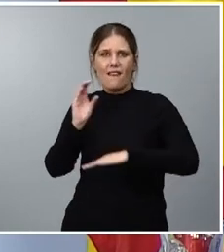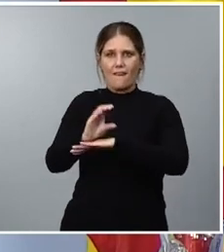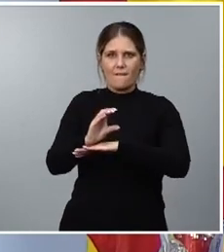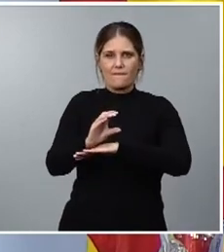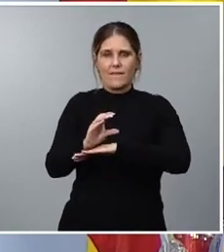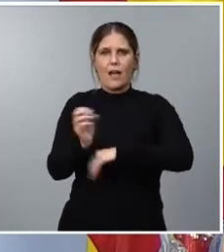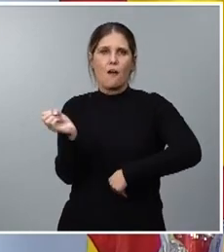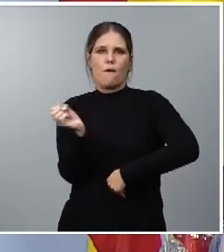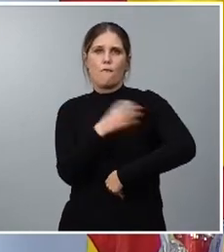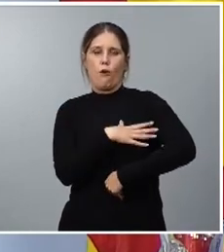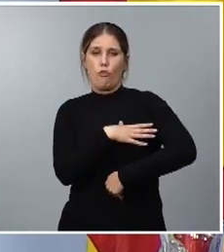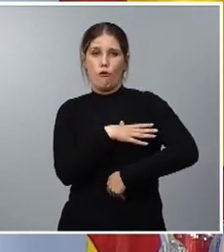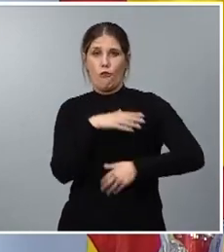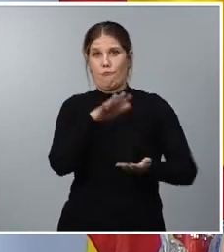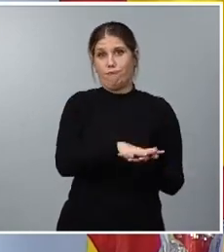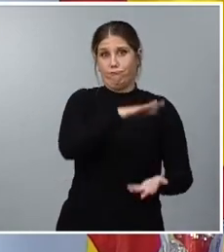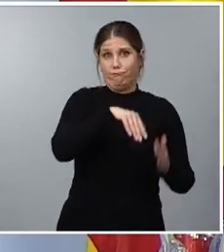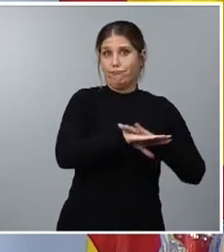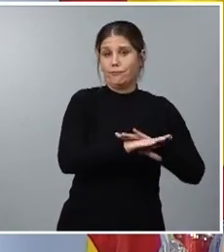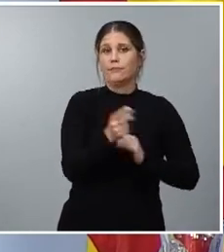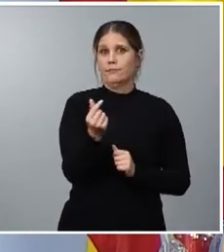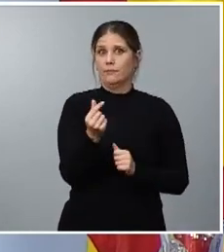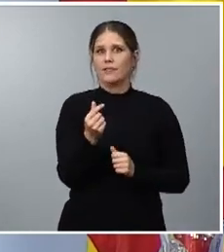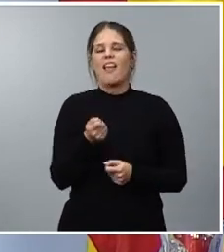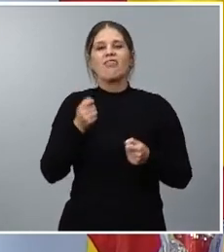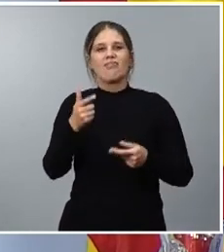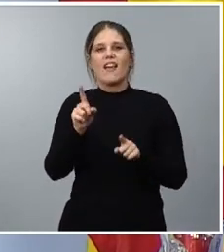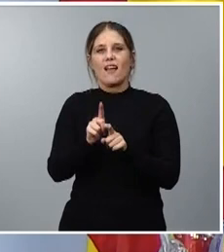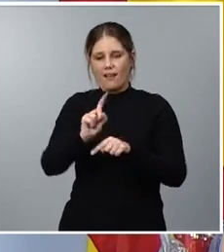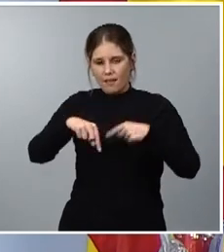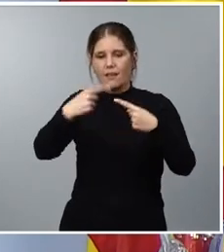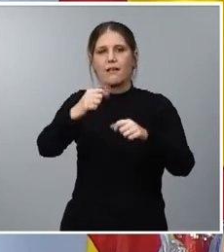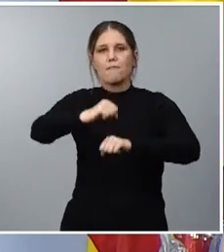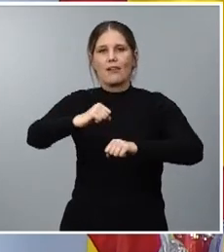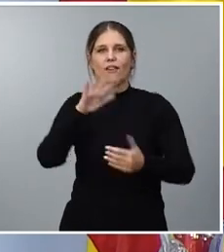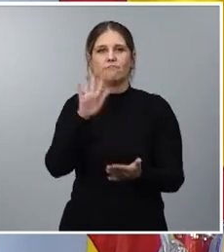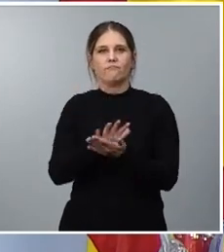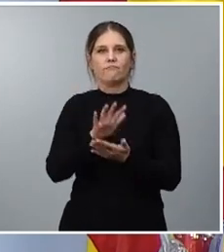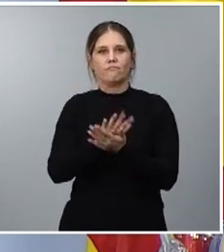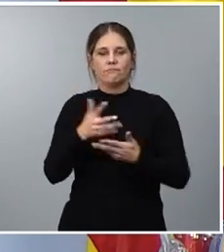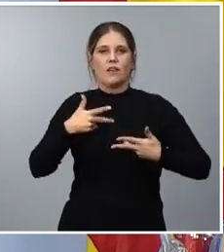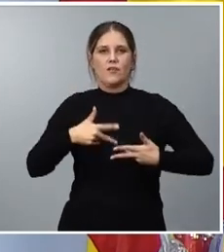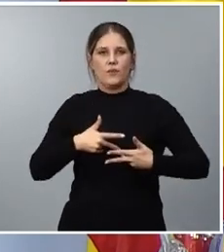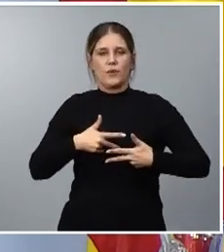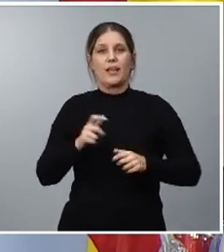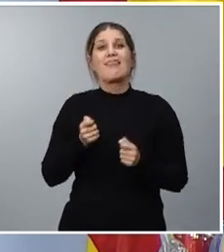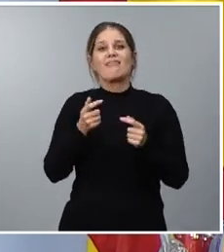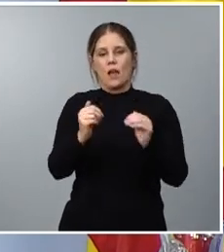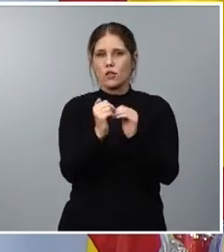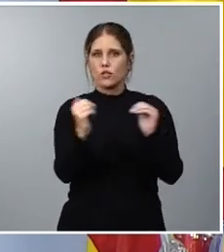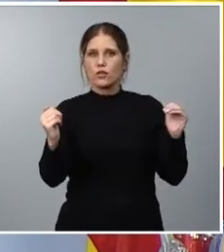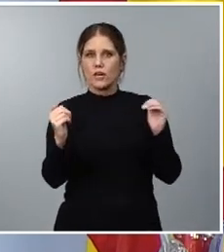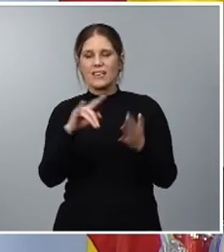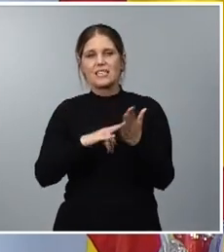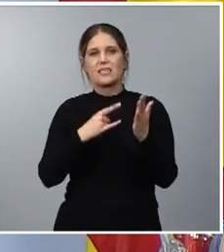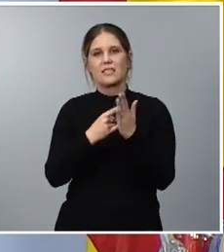fondo de reserva lo que da gran tranquilidad a nuestros mayores y abunda en la sostenibilidad de nuestro sistema